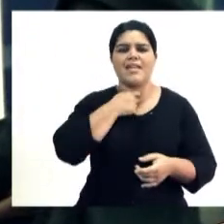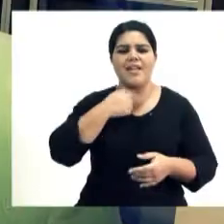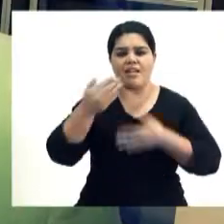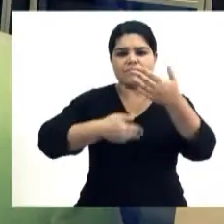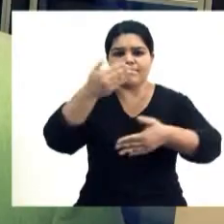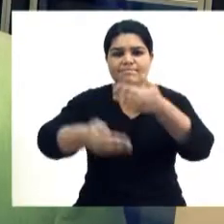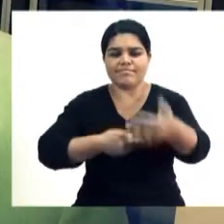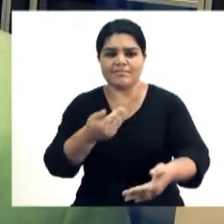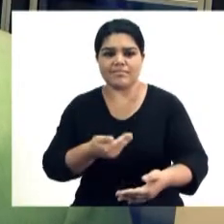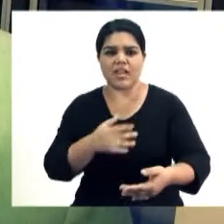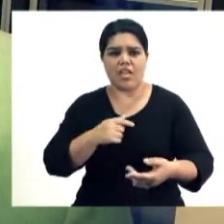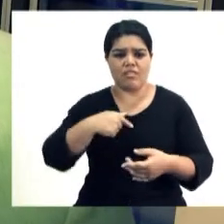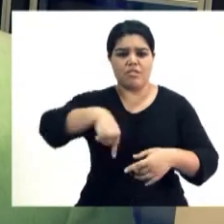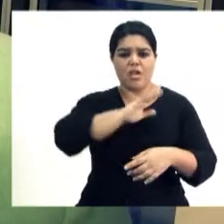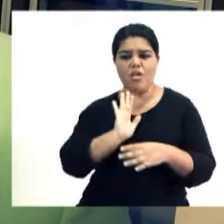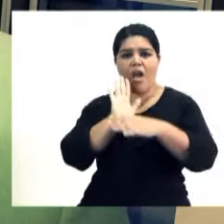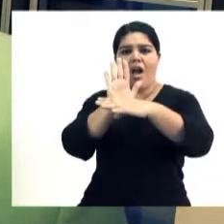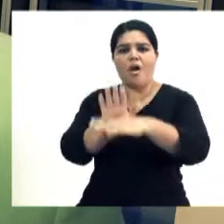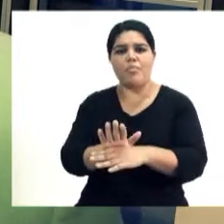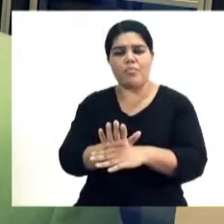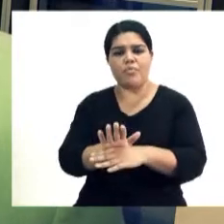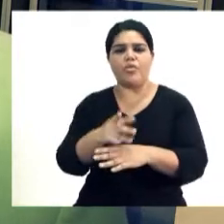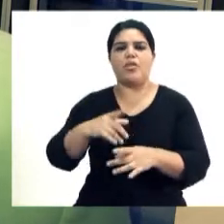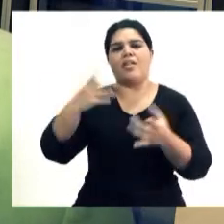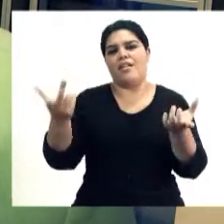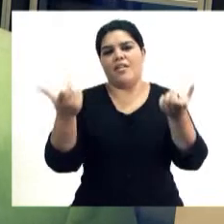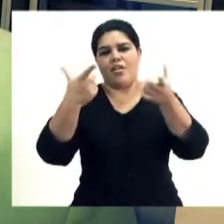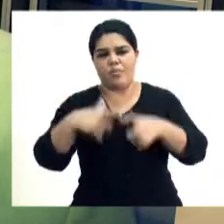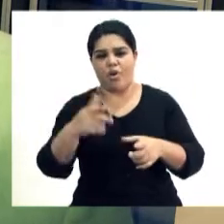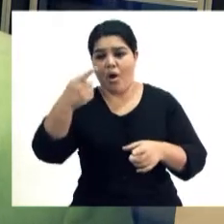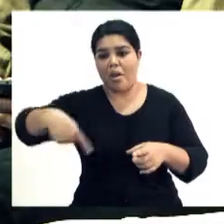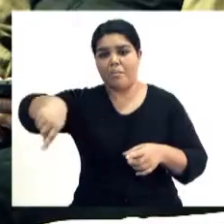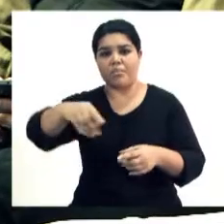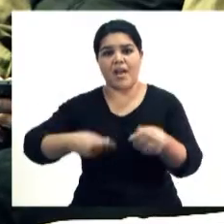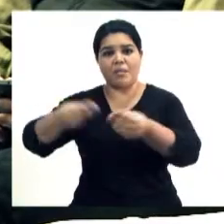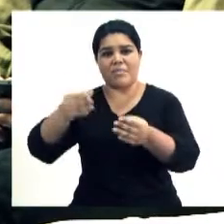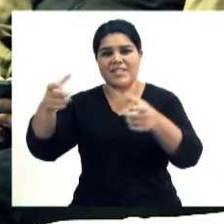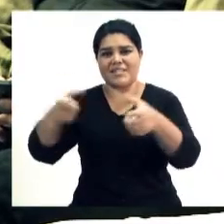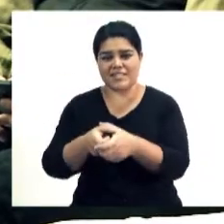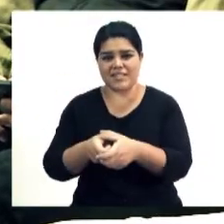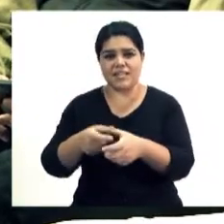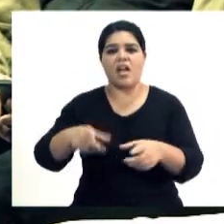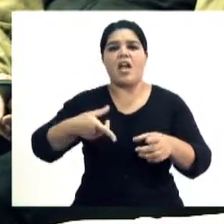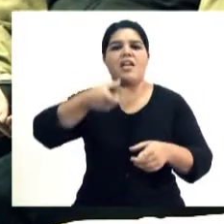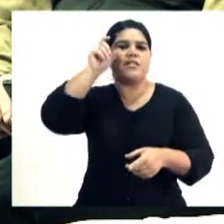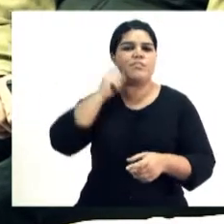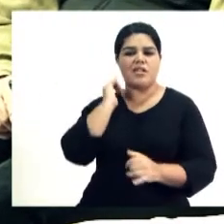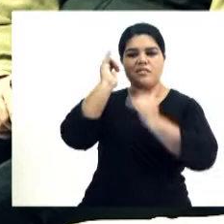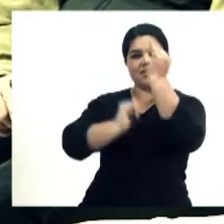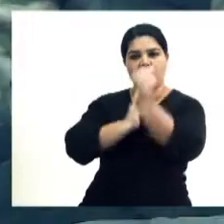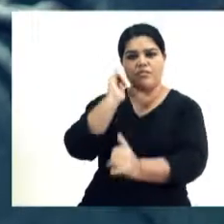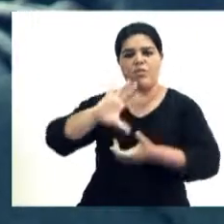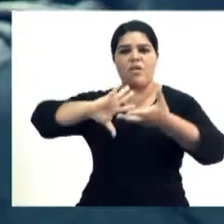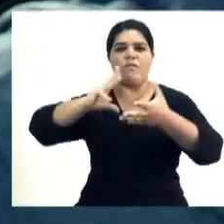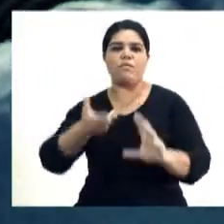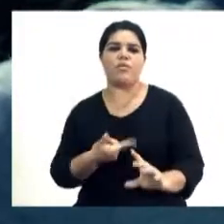provincia van a dedicar su tiempo a poder reunirse con los emprendedores, a poder compartir sus experiencias a poder darle una